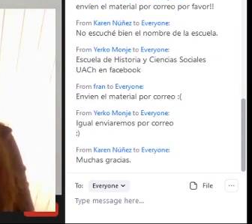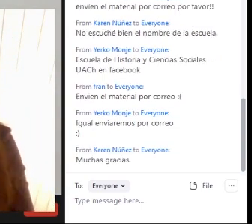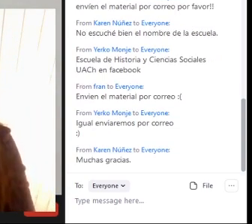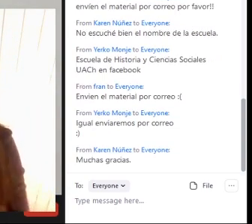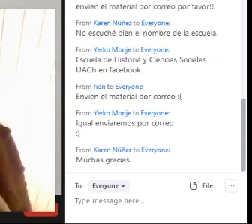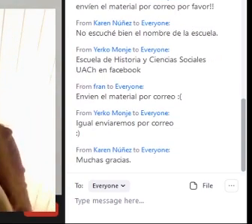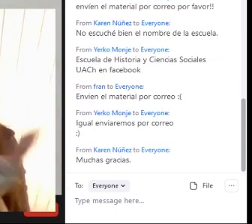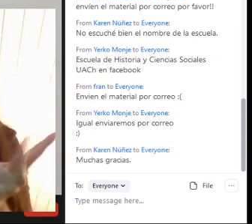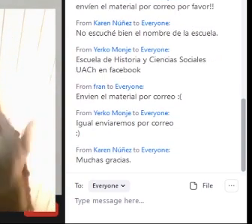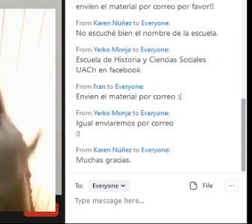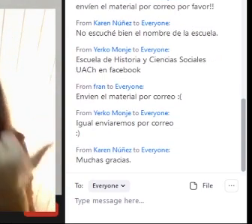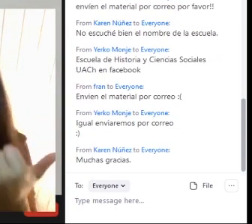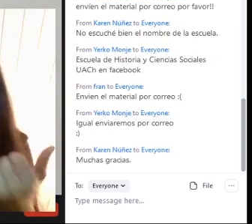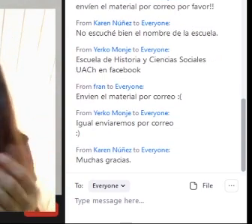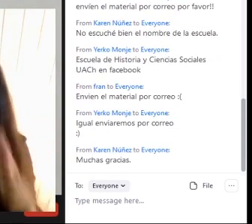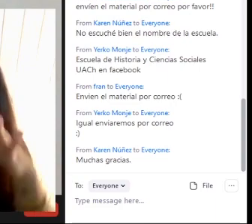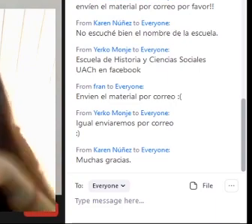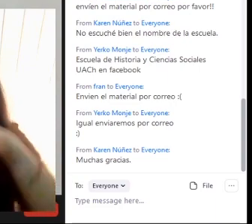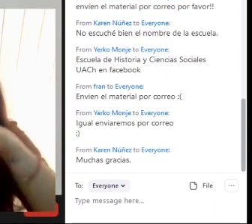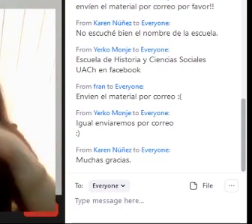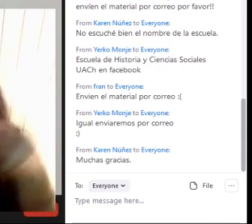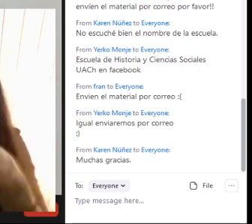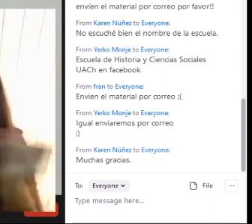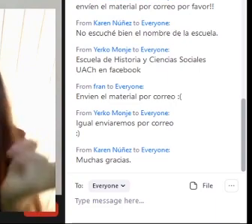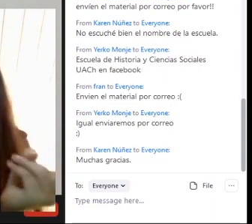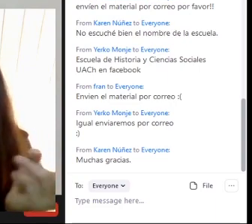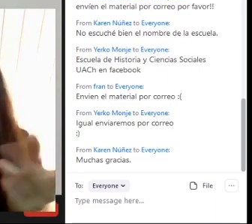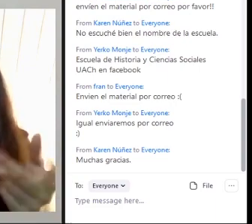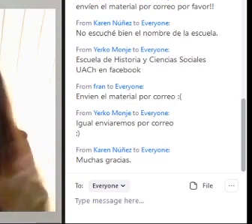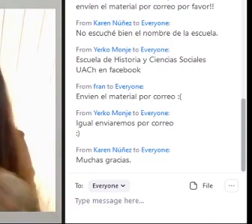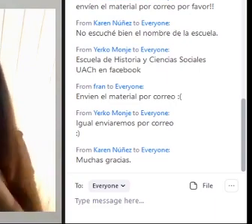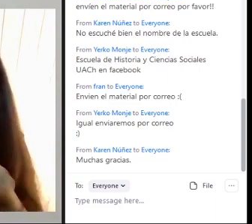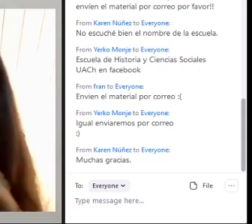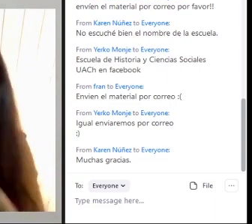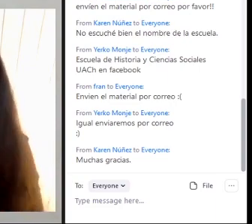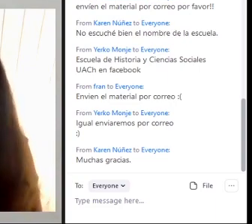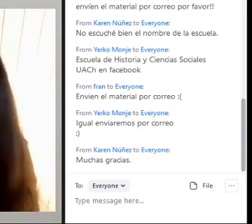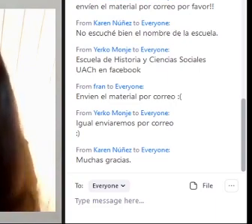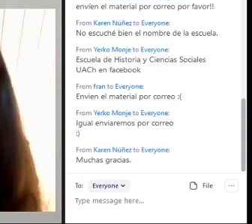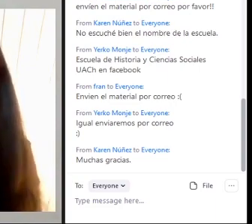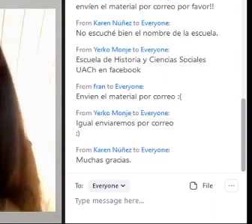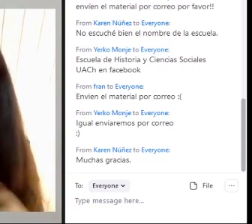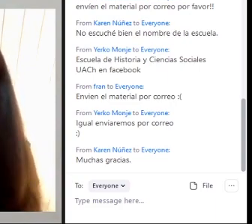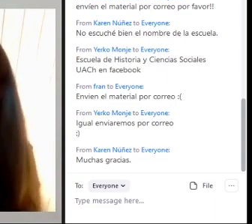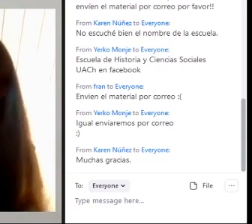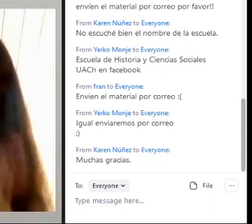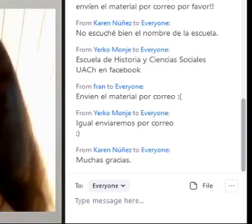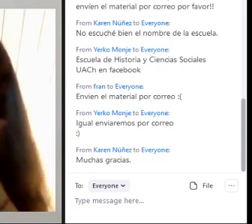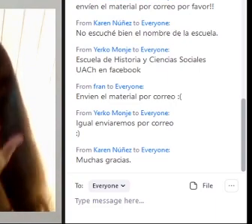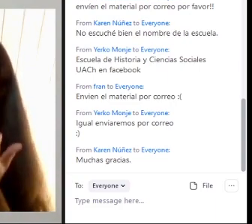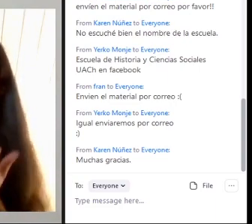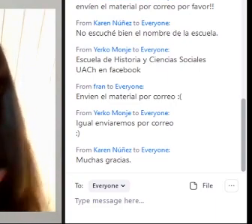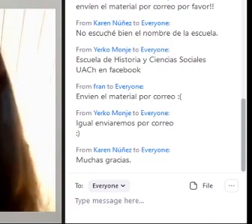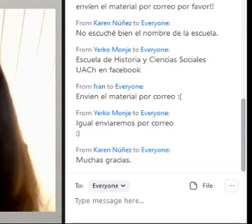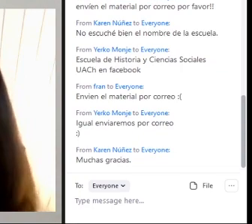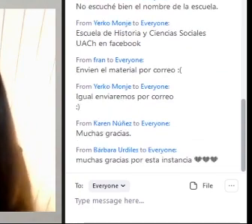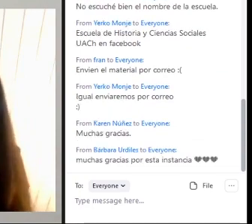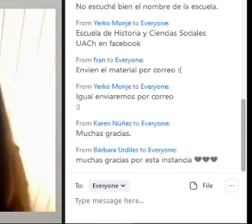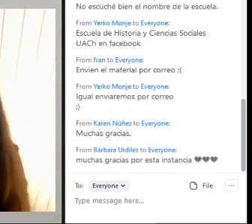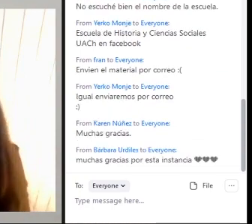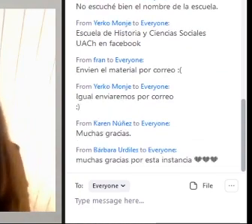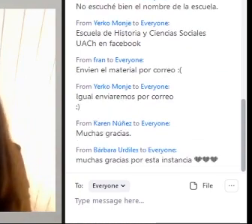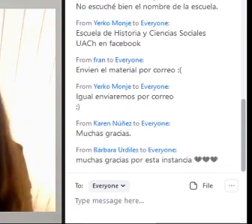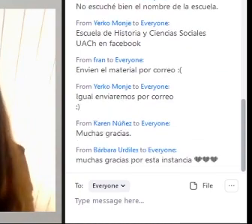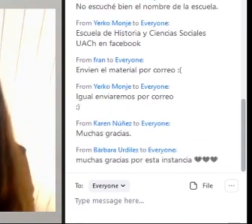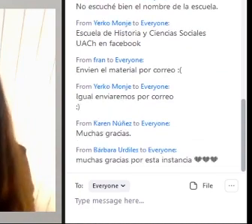De alguna manera Lo retomamos Lo hemos ido ocupando En clase Un libro muy bonito Porque además Yo creo que es interesante También poner El